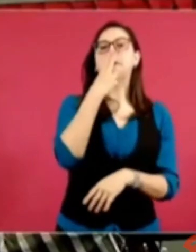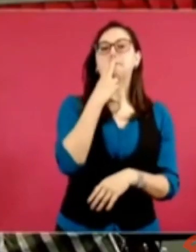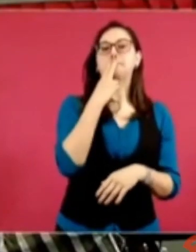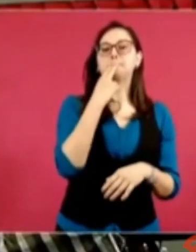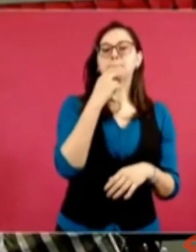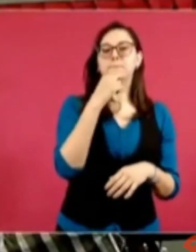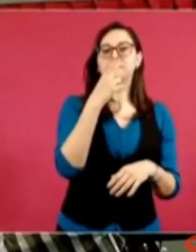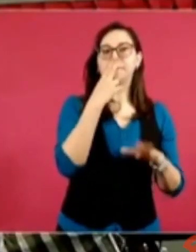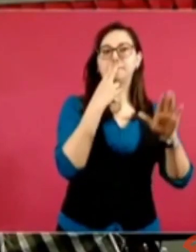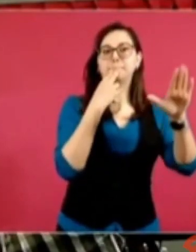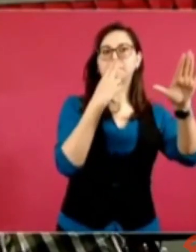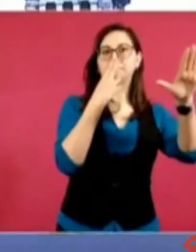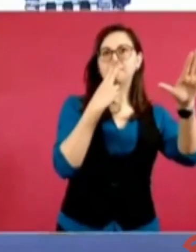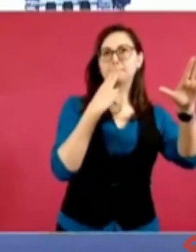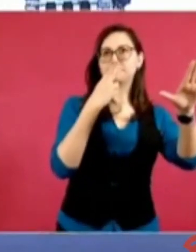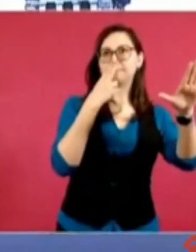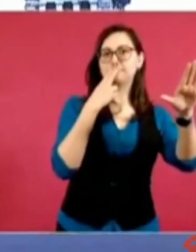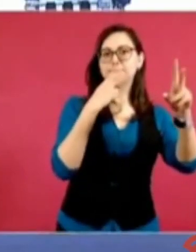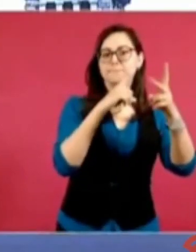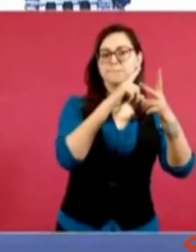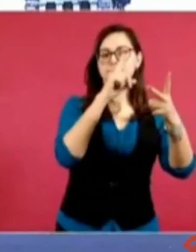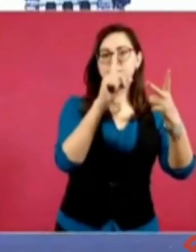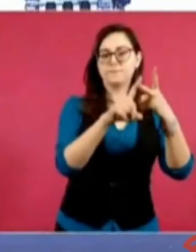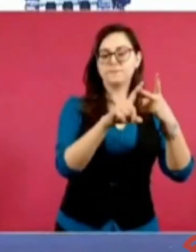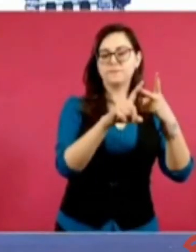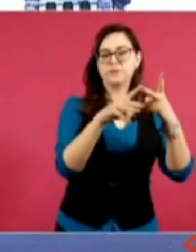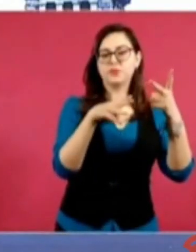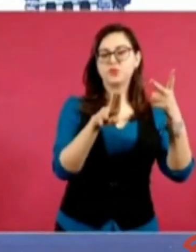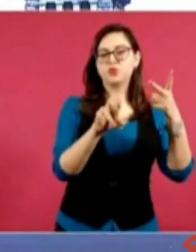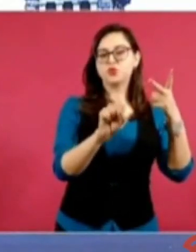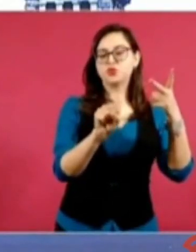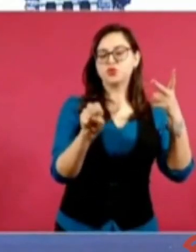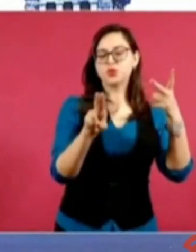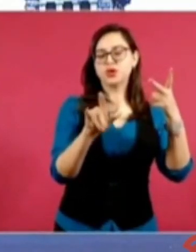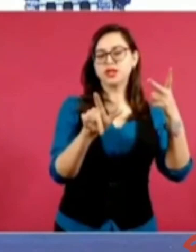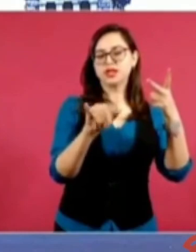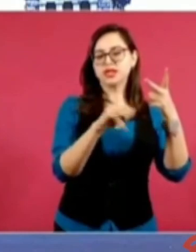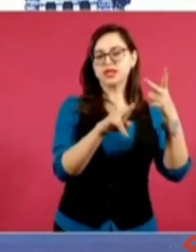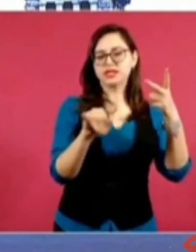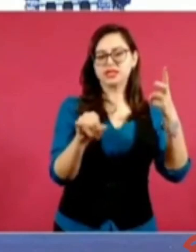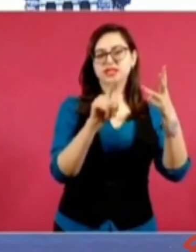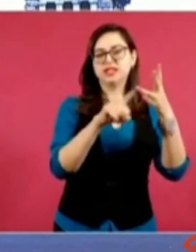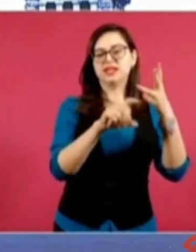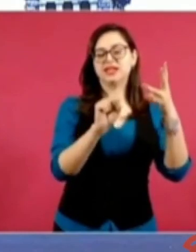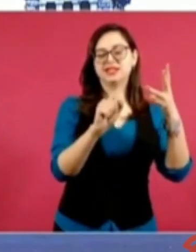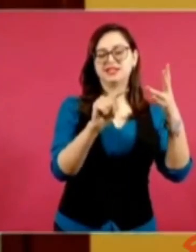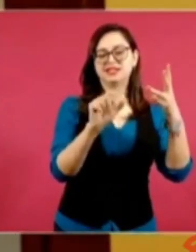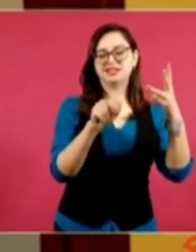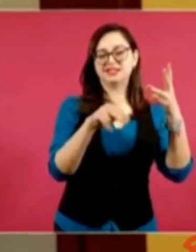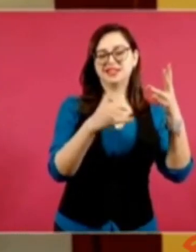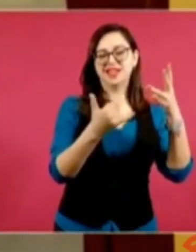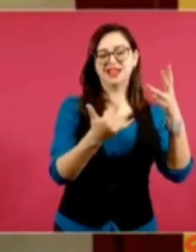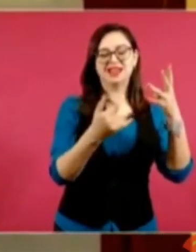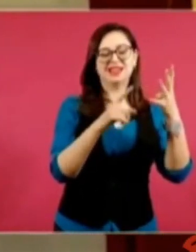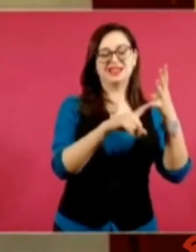luego a a Mussolini Stalin y yo